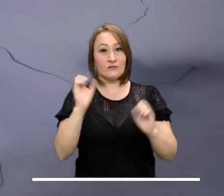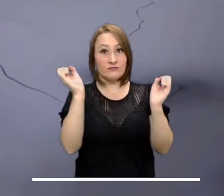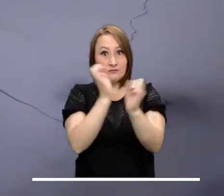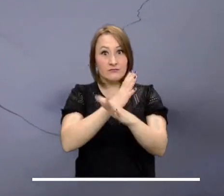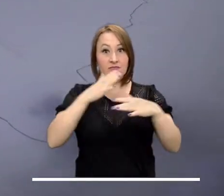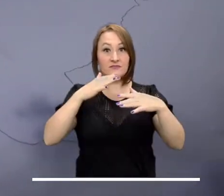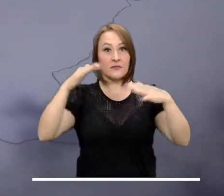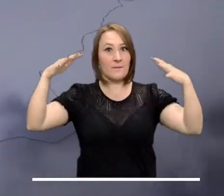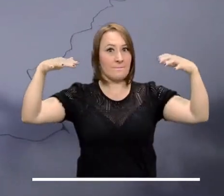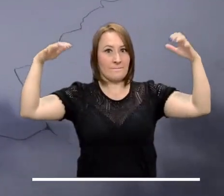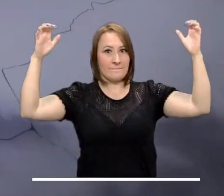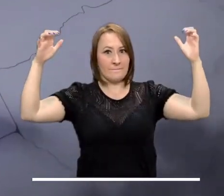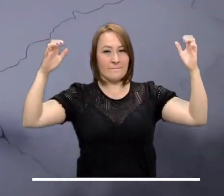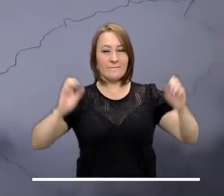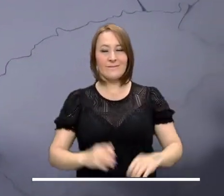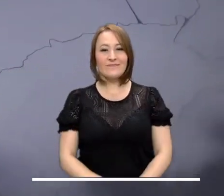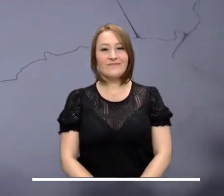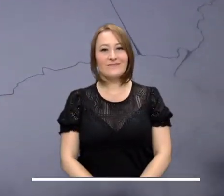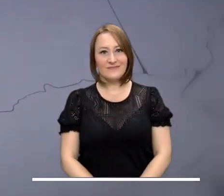regiones costeras.